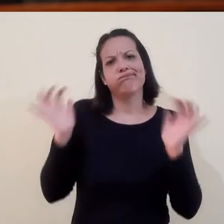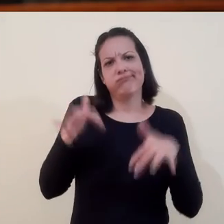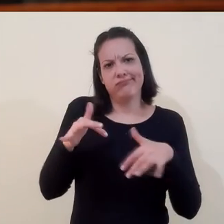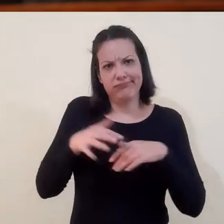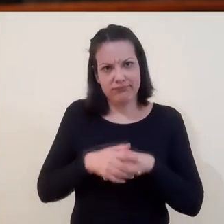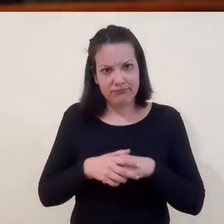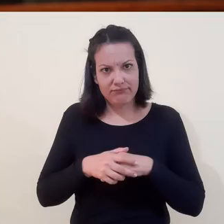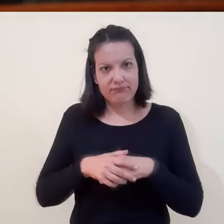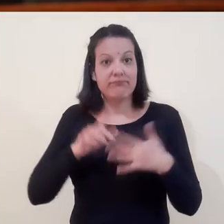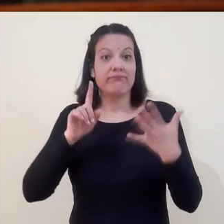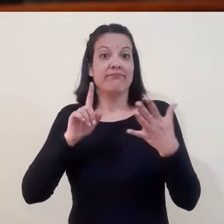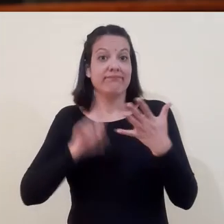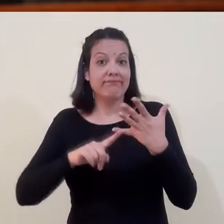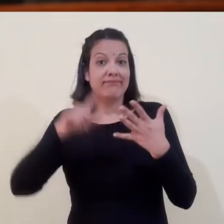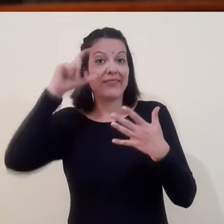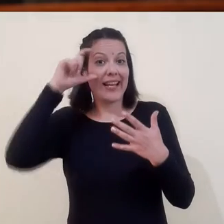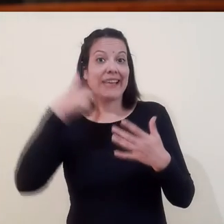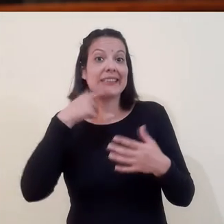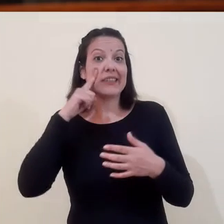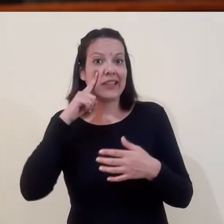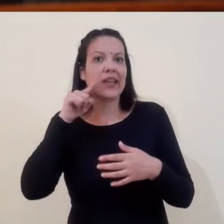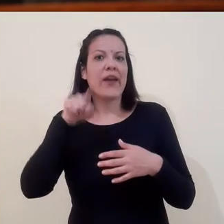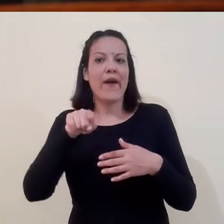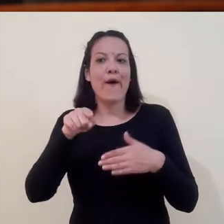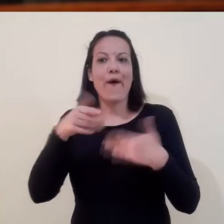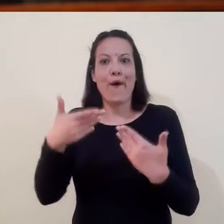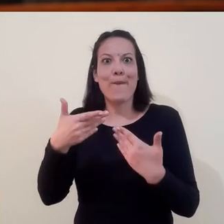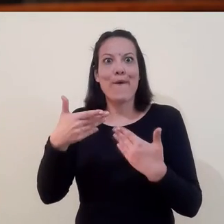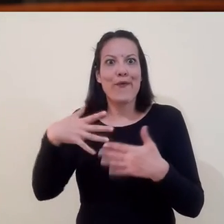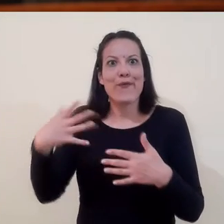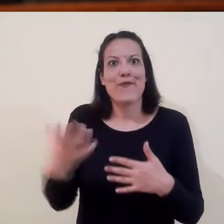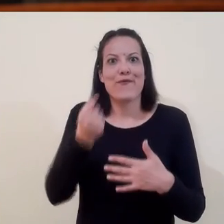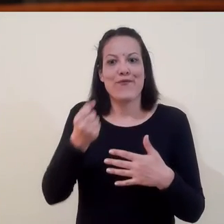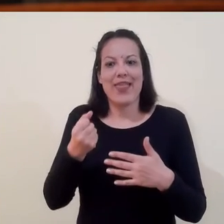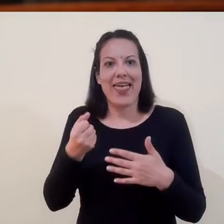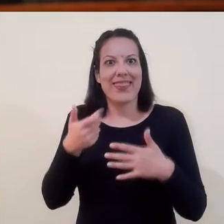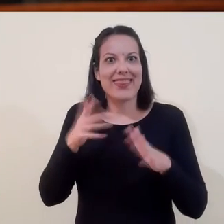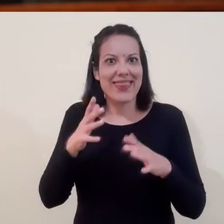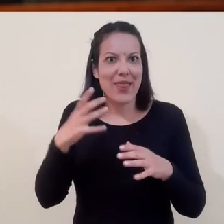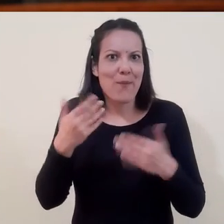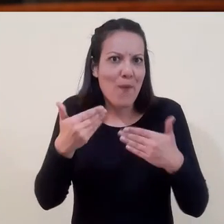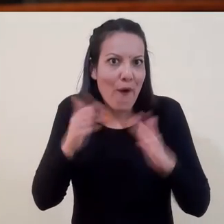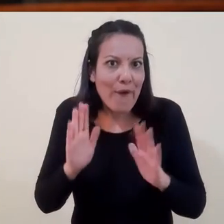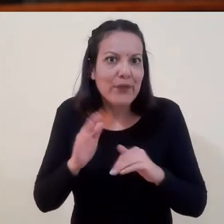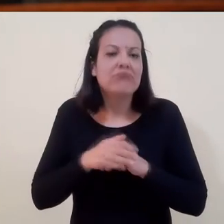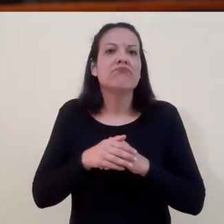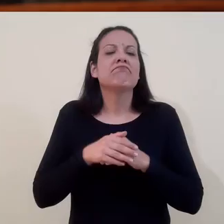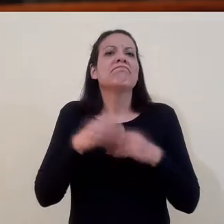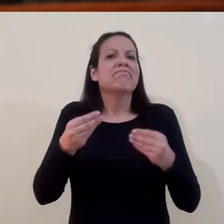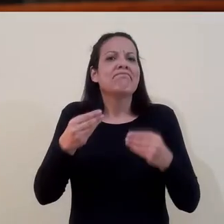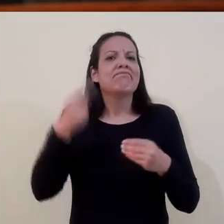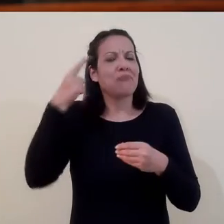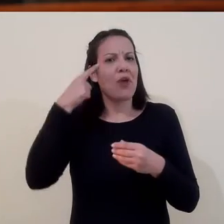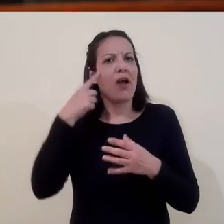la ESI es una oportunidad y una posibilidad de seguir creyendo, de seguir